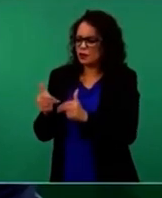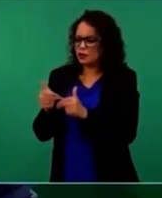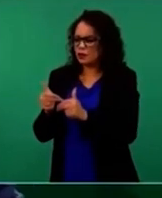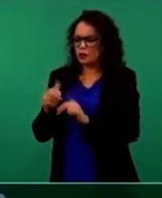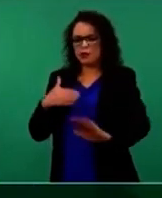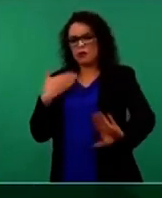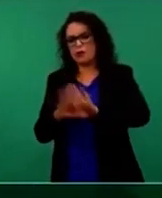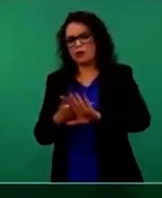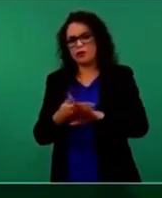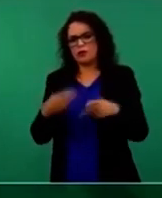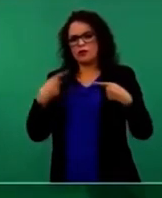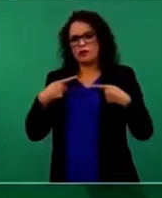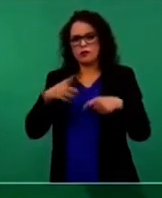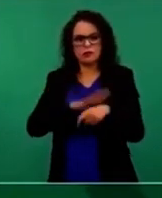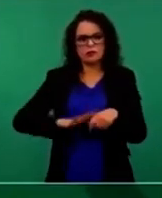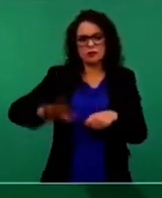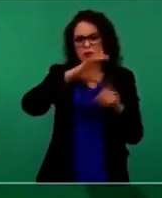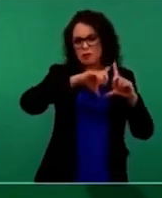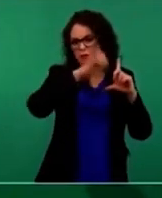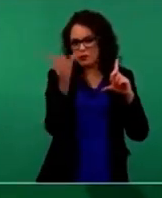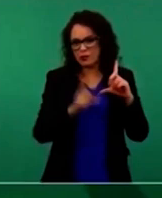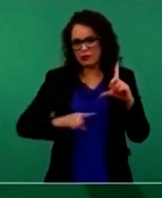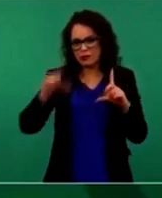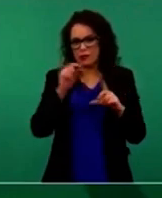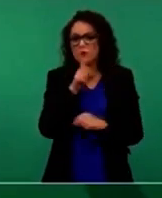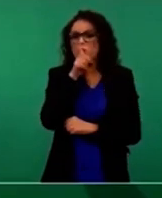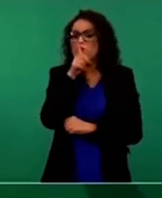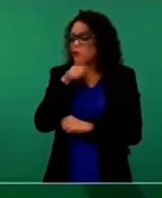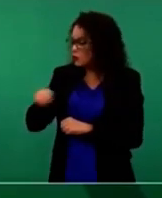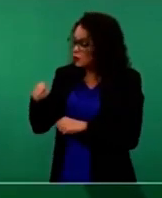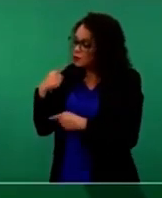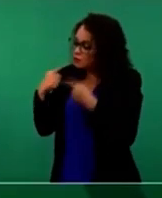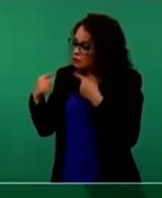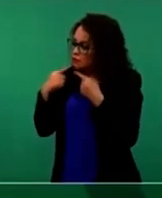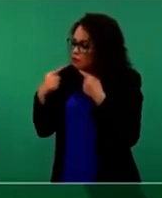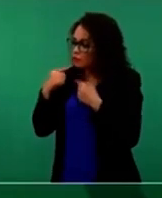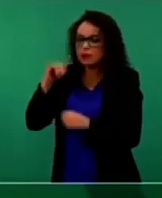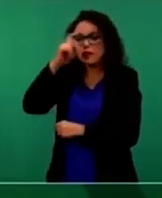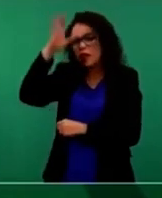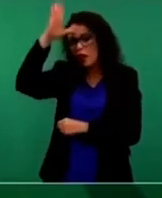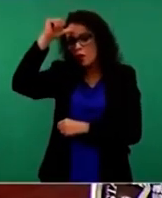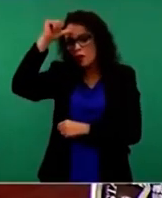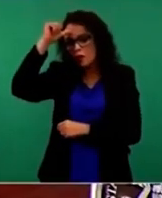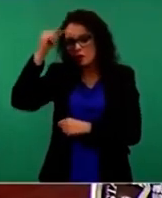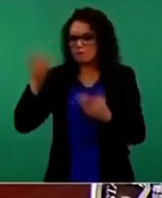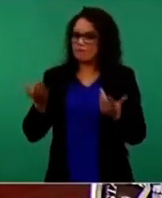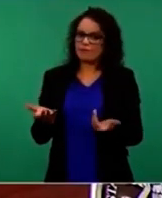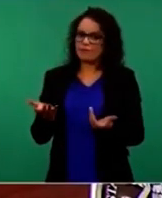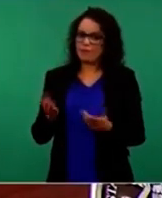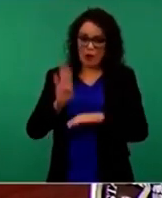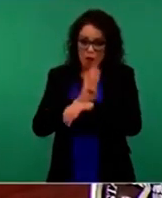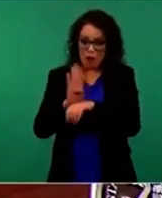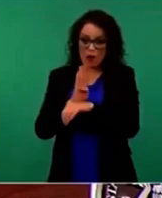y siempre se ponían de acuerdo porque les iba bien a los de arriba,